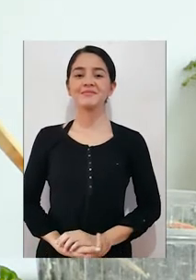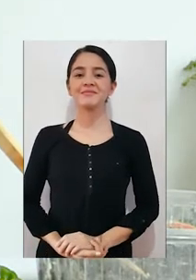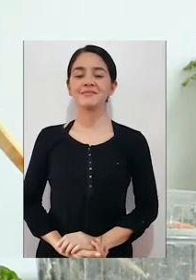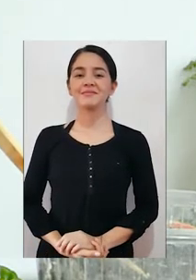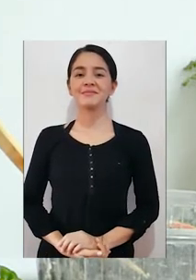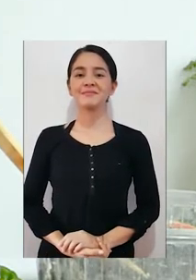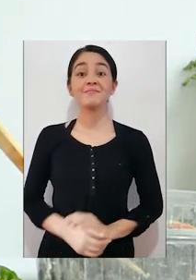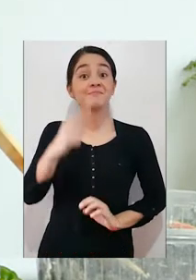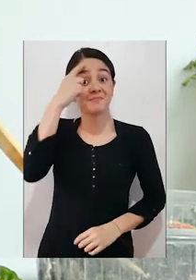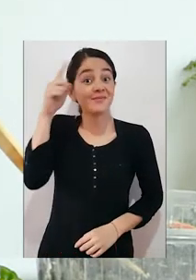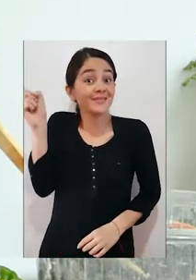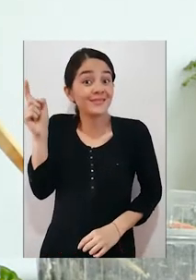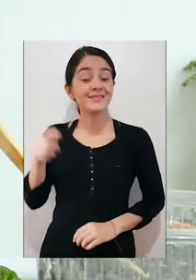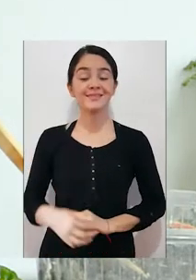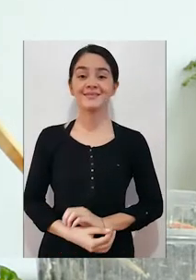para